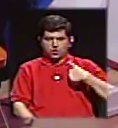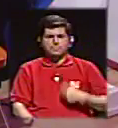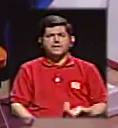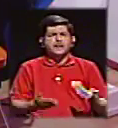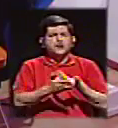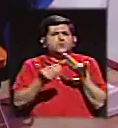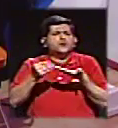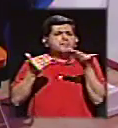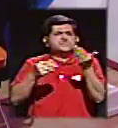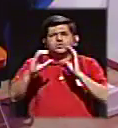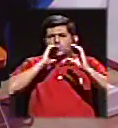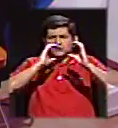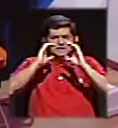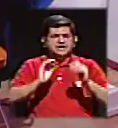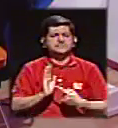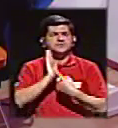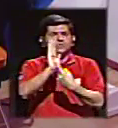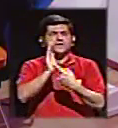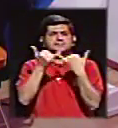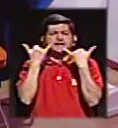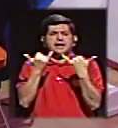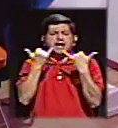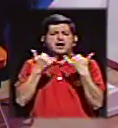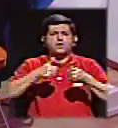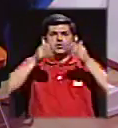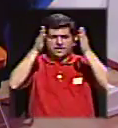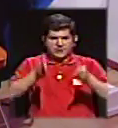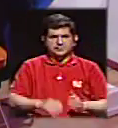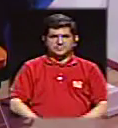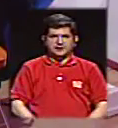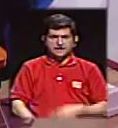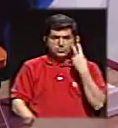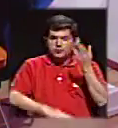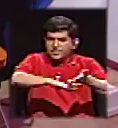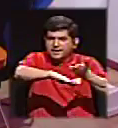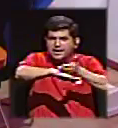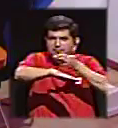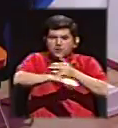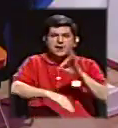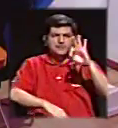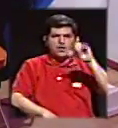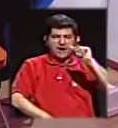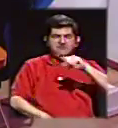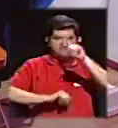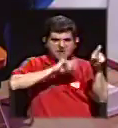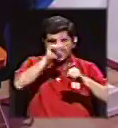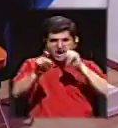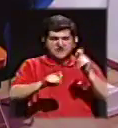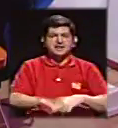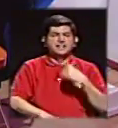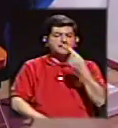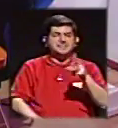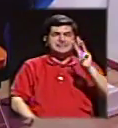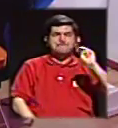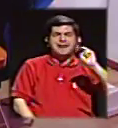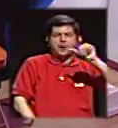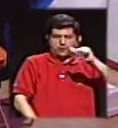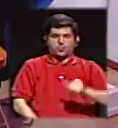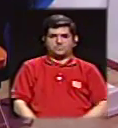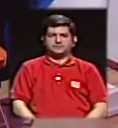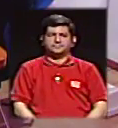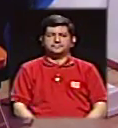novedades en cuanto a comunicación ofrecen los actuales candidatos? ¿Cómo ven el crecimiento de Frente Amplio en las encuestas? Dice Michael Alfaro.